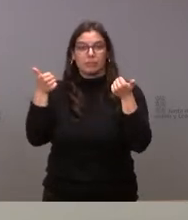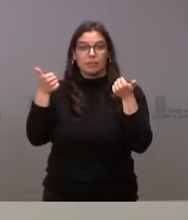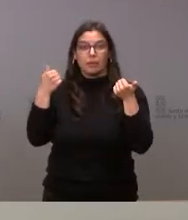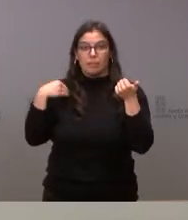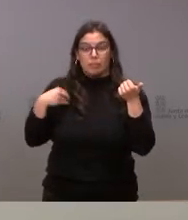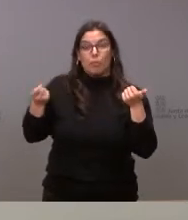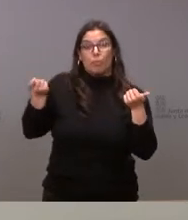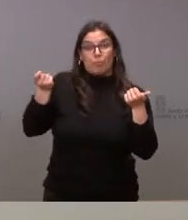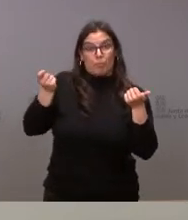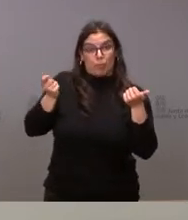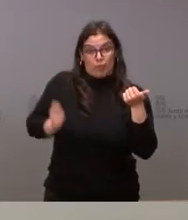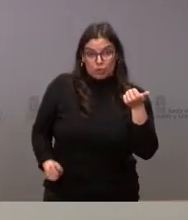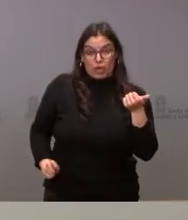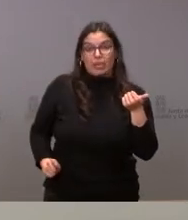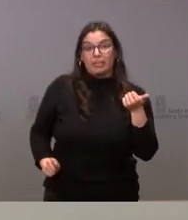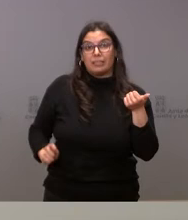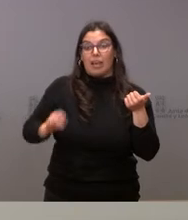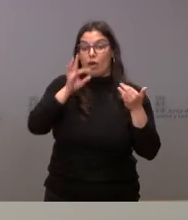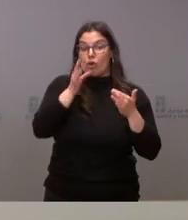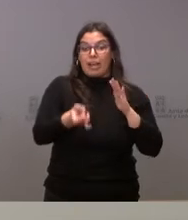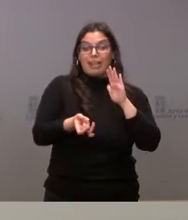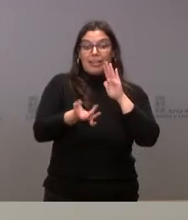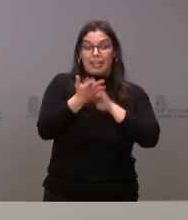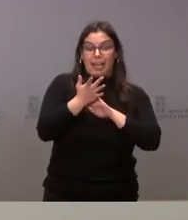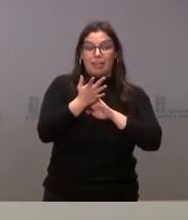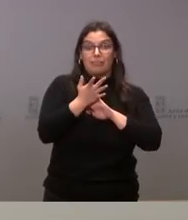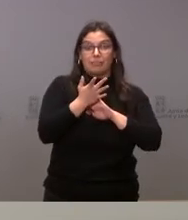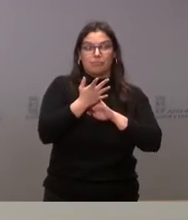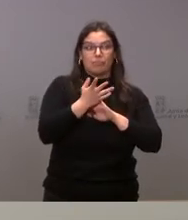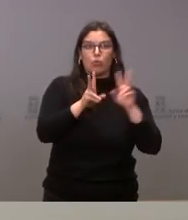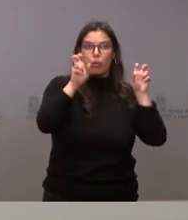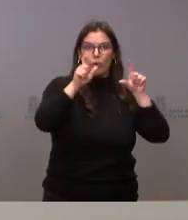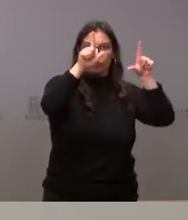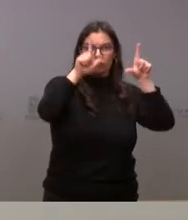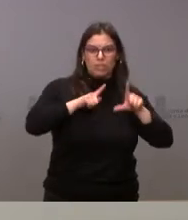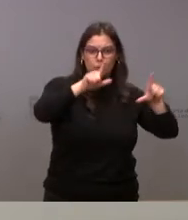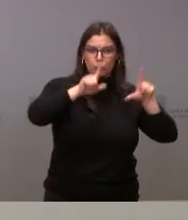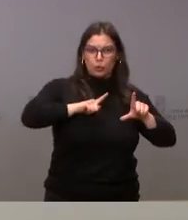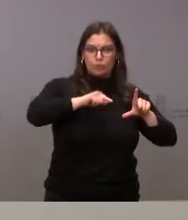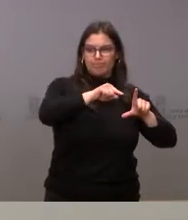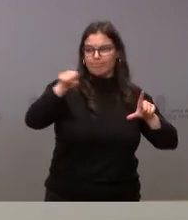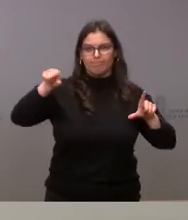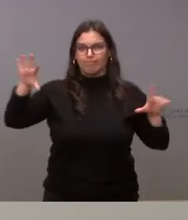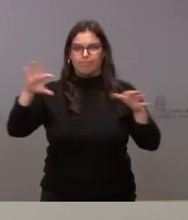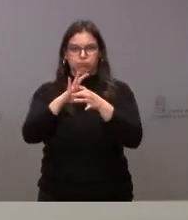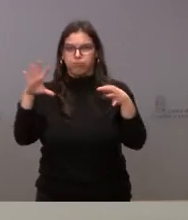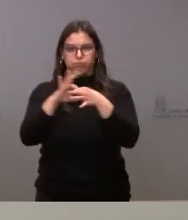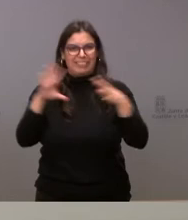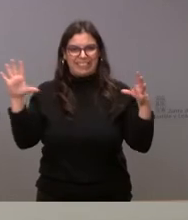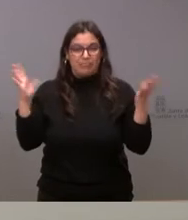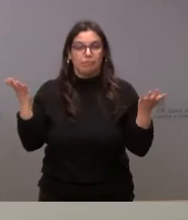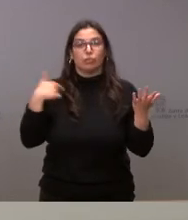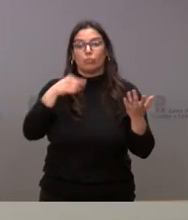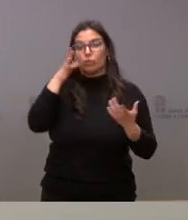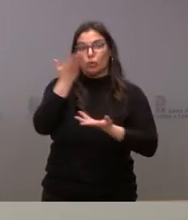profesionales que está generando el sistema educativo. Por eso, primero en el ámbito del diálogo social y en colaboración de CECALE